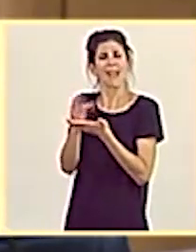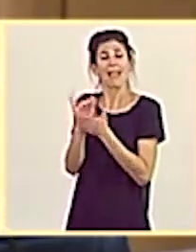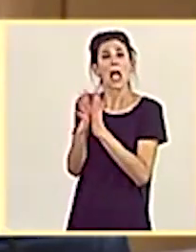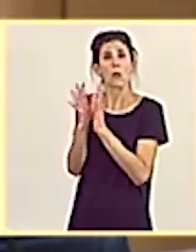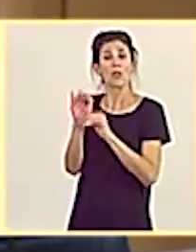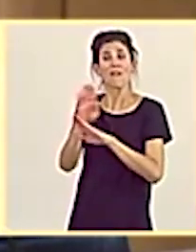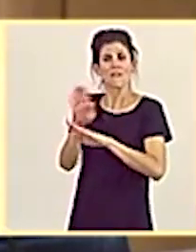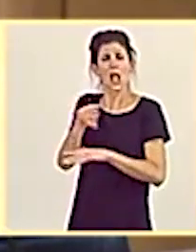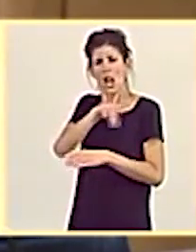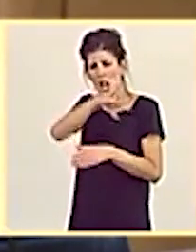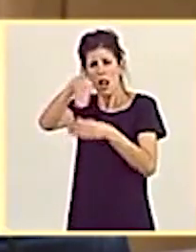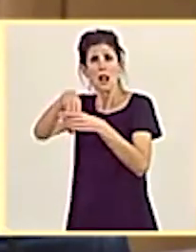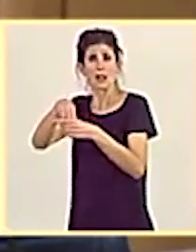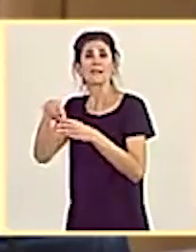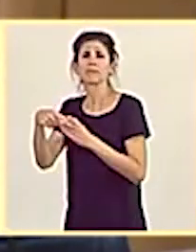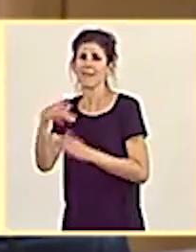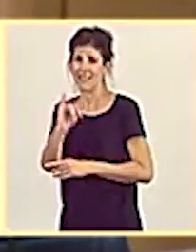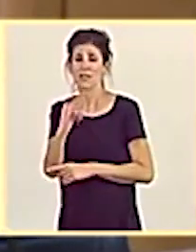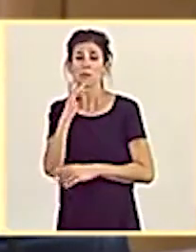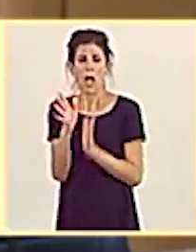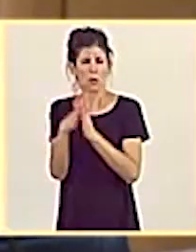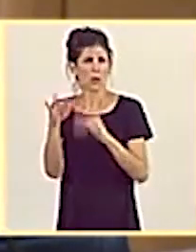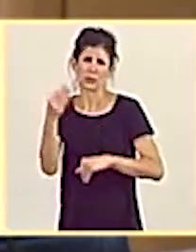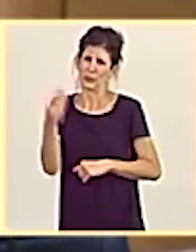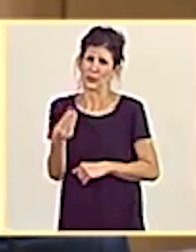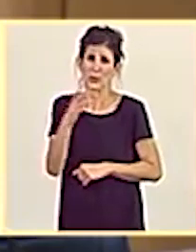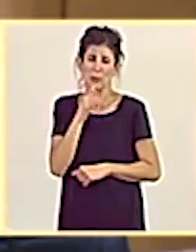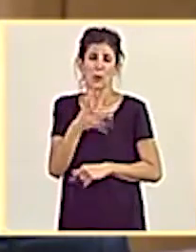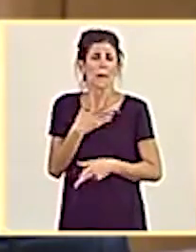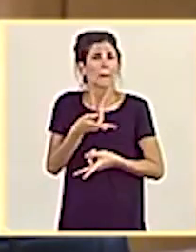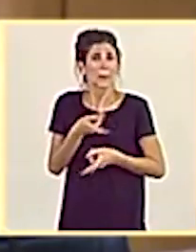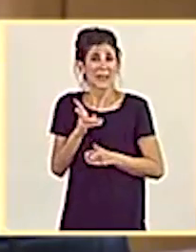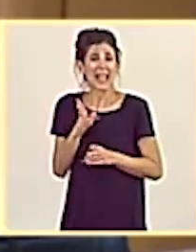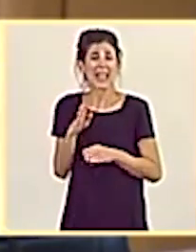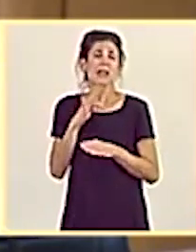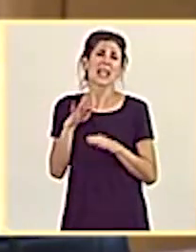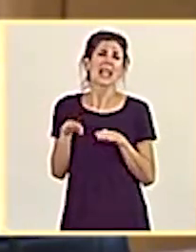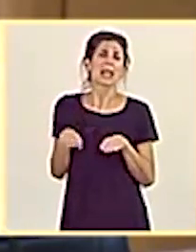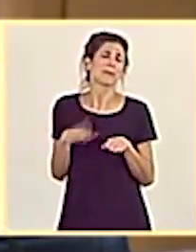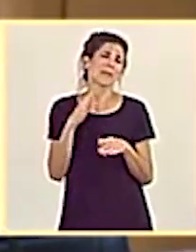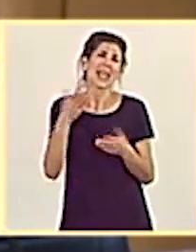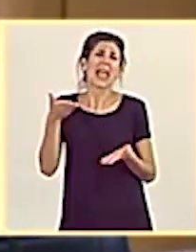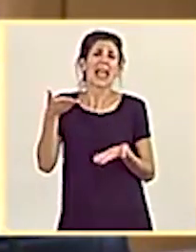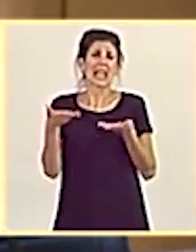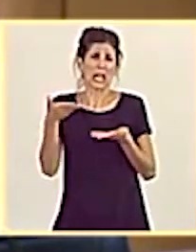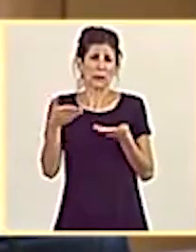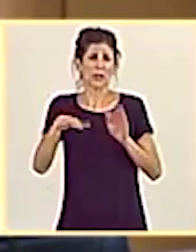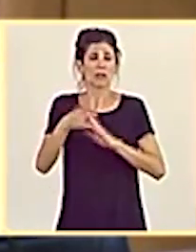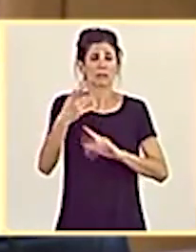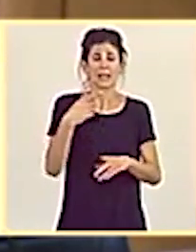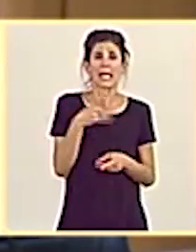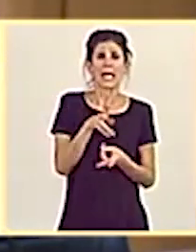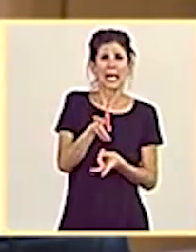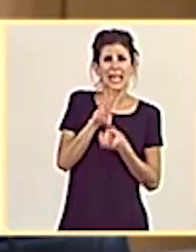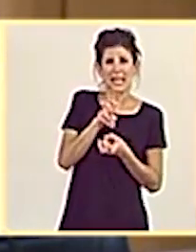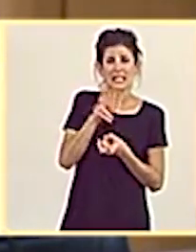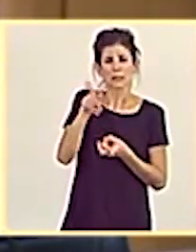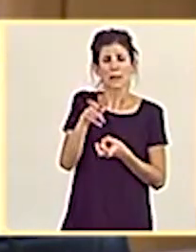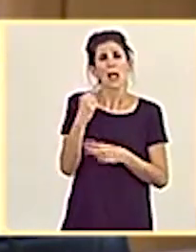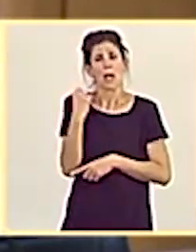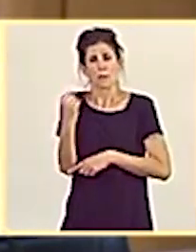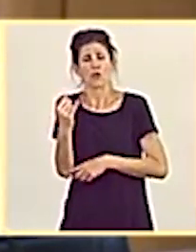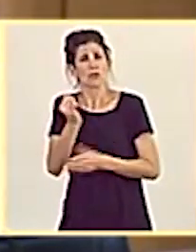que es un buen acuerdo porque permite el equilibrio entre las rentas y el apoyo a los agricultores y ganaderos y también